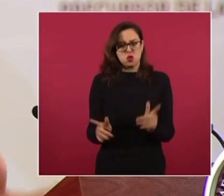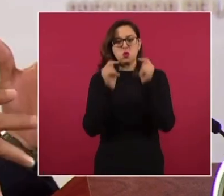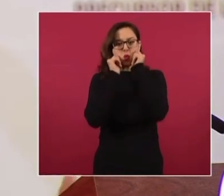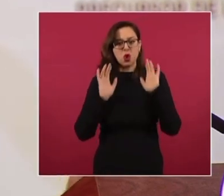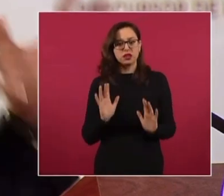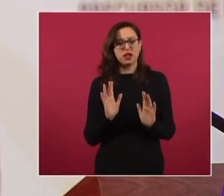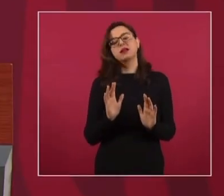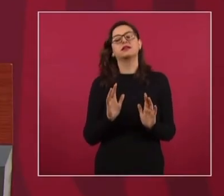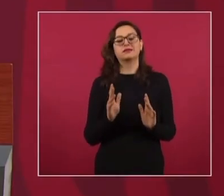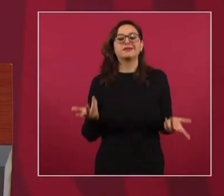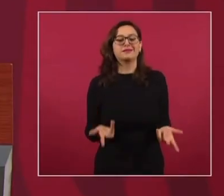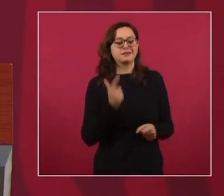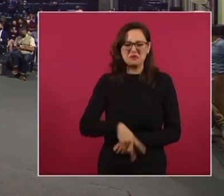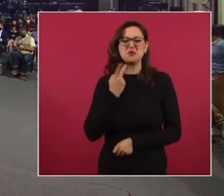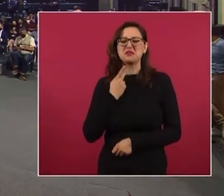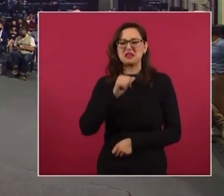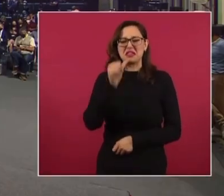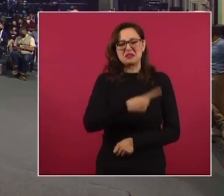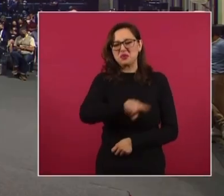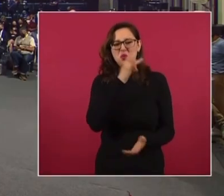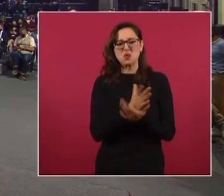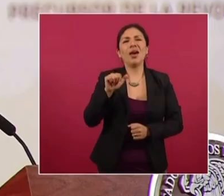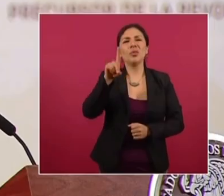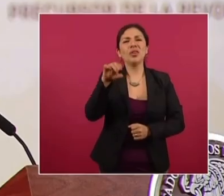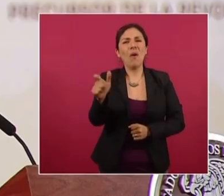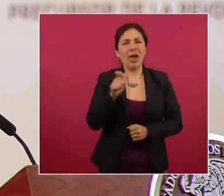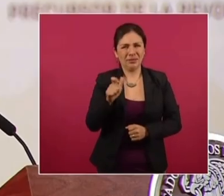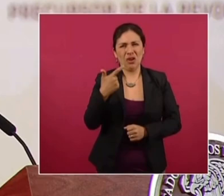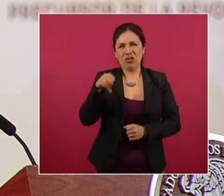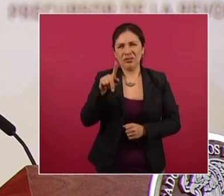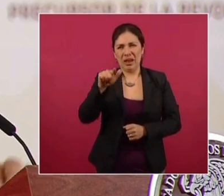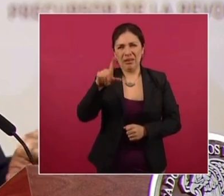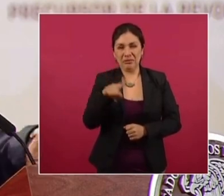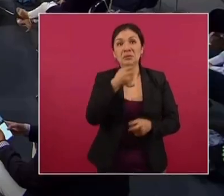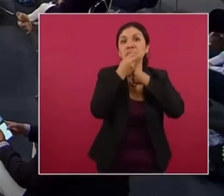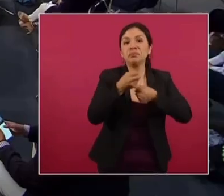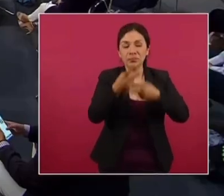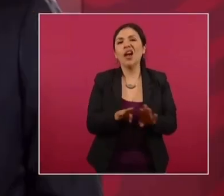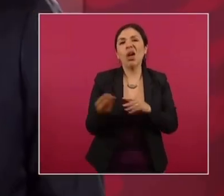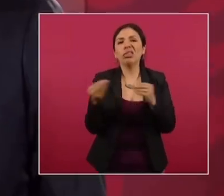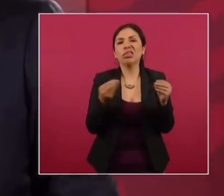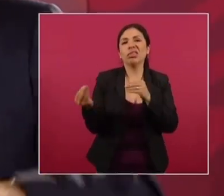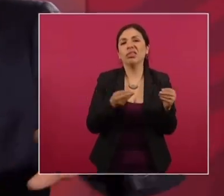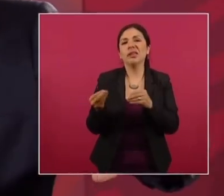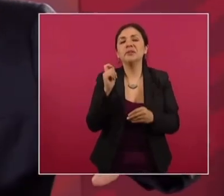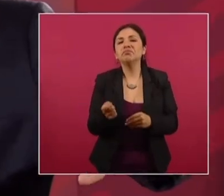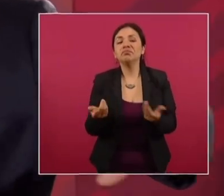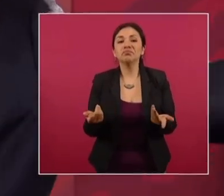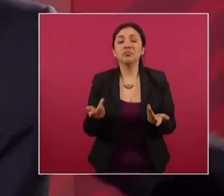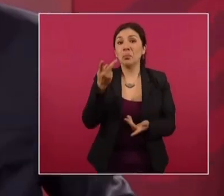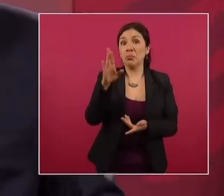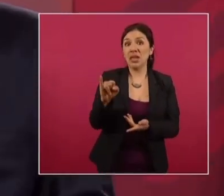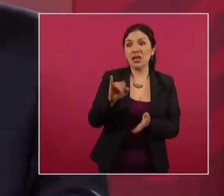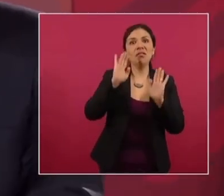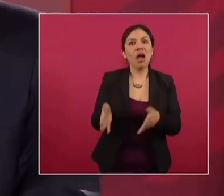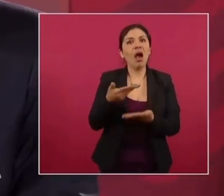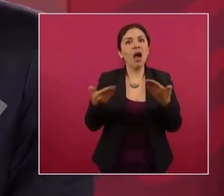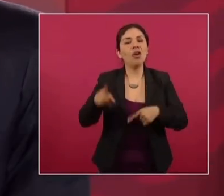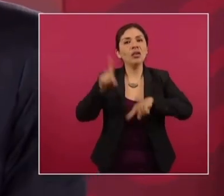que este grupo hace política. Que lo que hacen es politiquería. Entonces, ya se están deshaciendo del PRI.